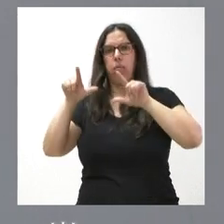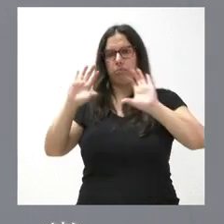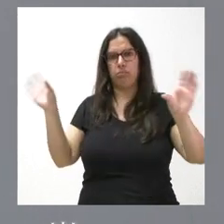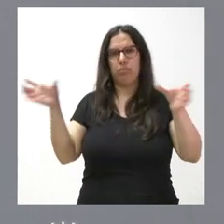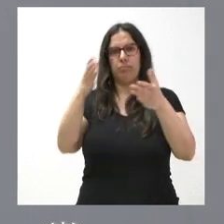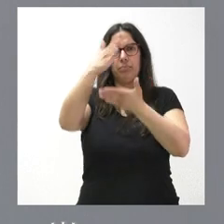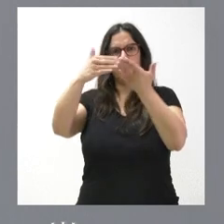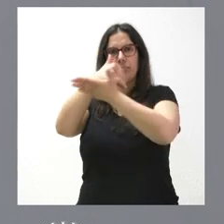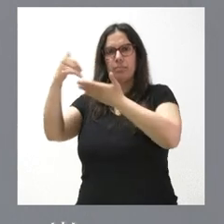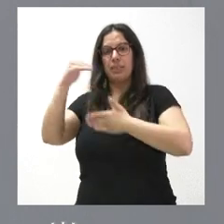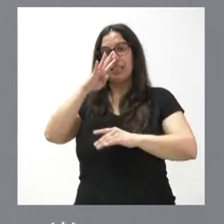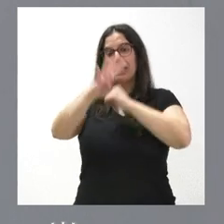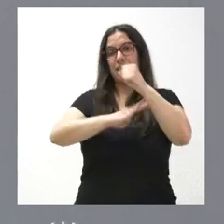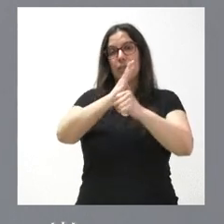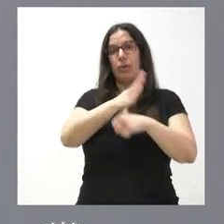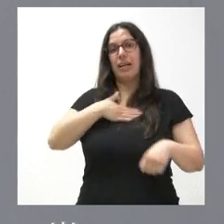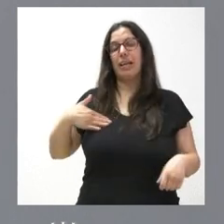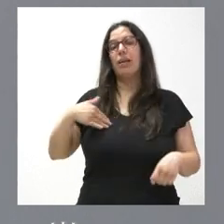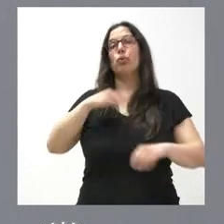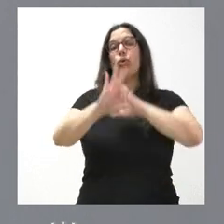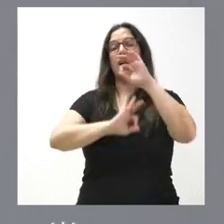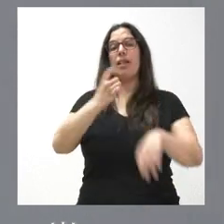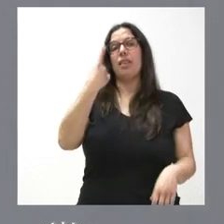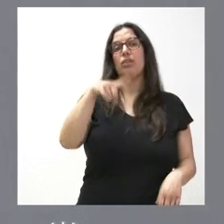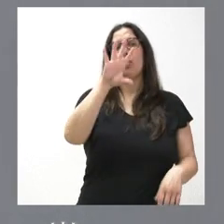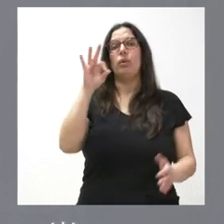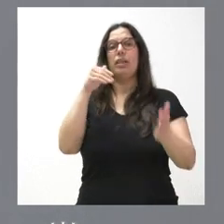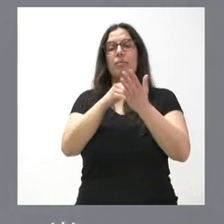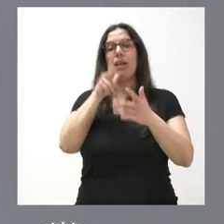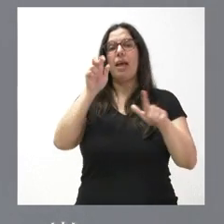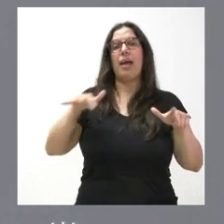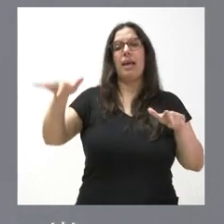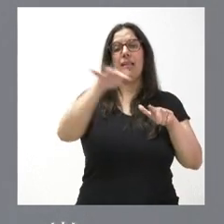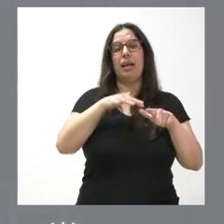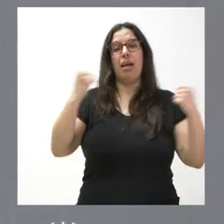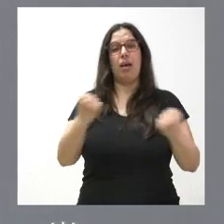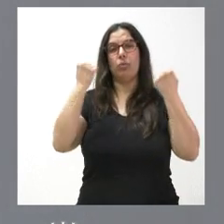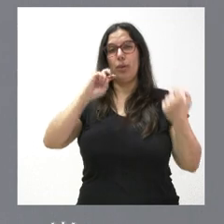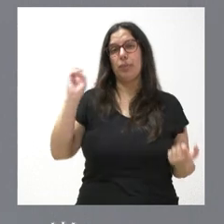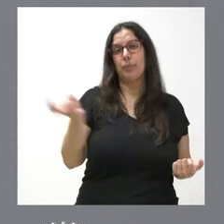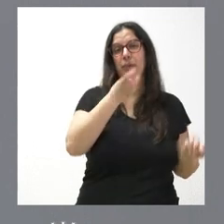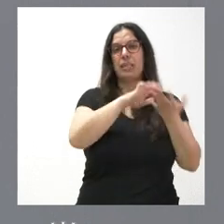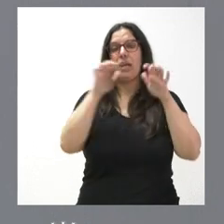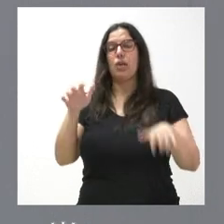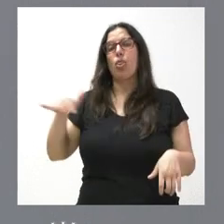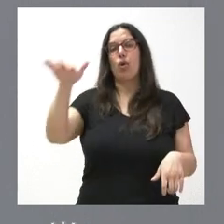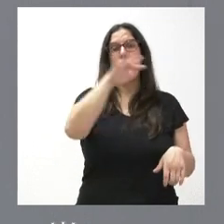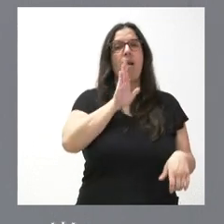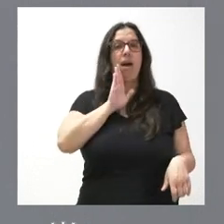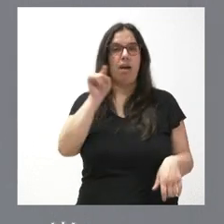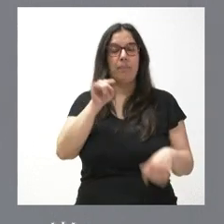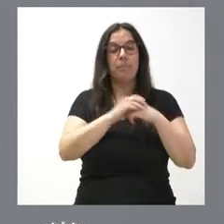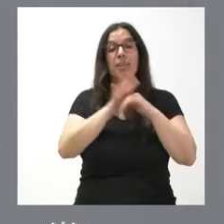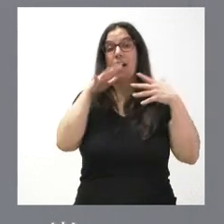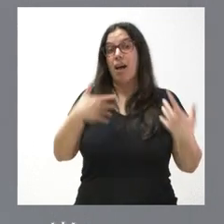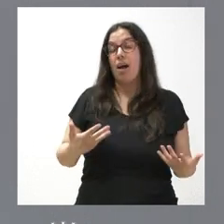legislatura de 150.000 hectáreas con actuaciones de infraestructura rural en Castilla y León, en zonas de concentración parcelaria. En